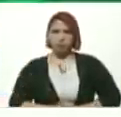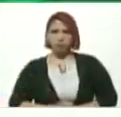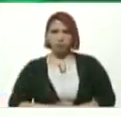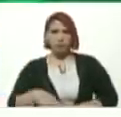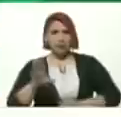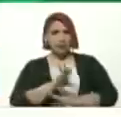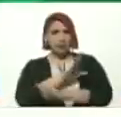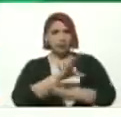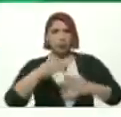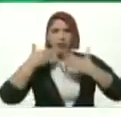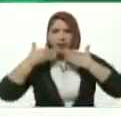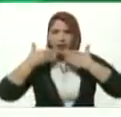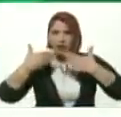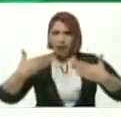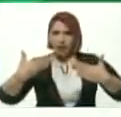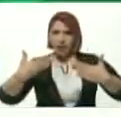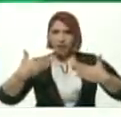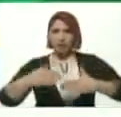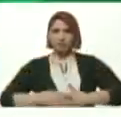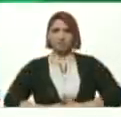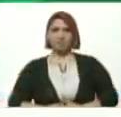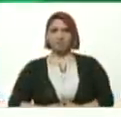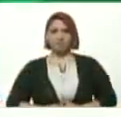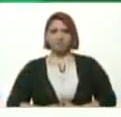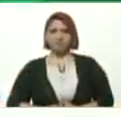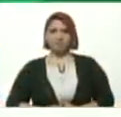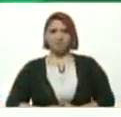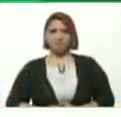canciones Muchas gracias Hasta la próxima Gracias